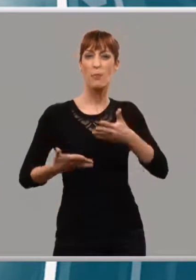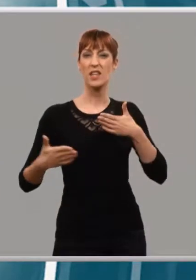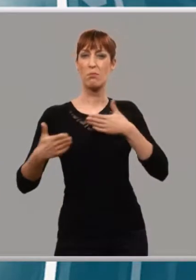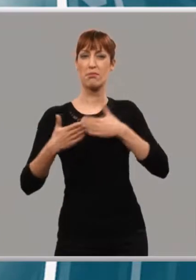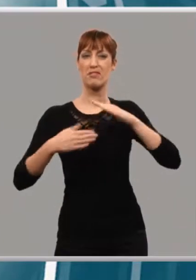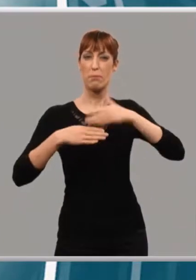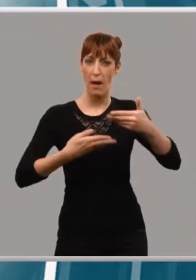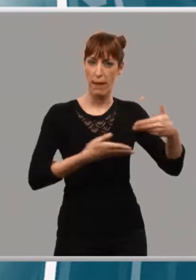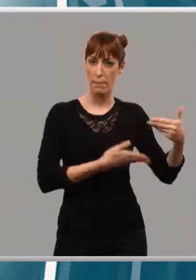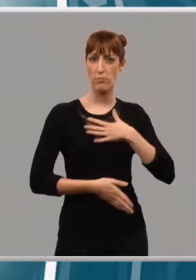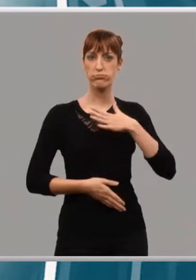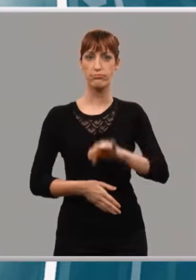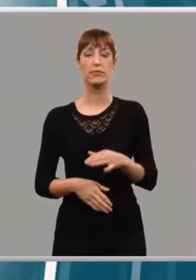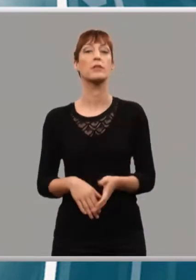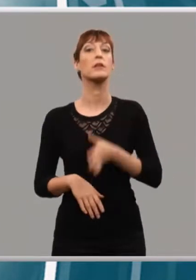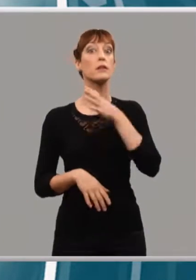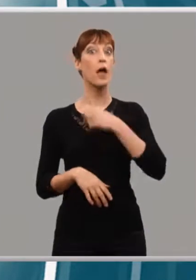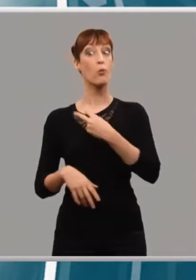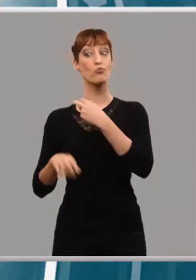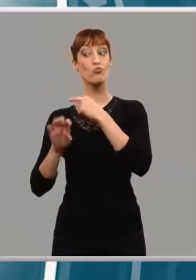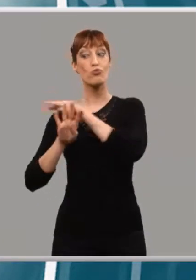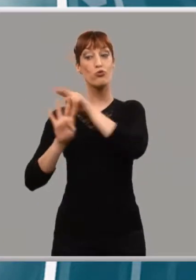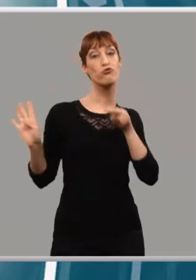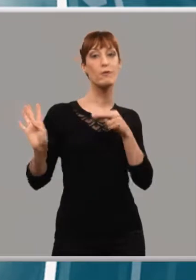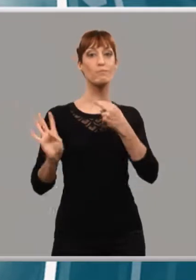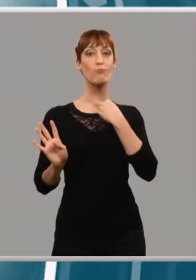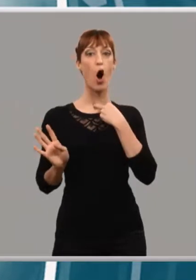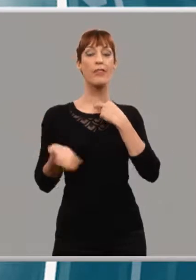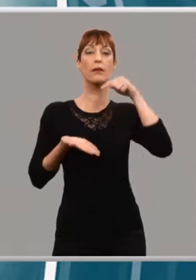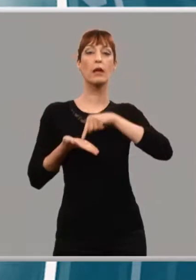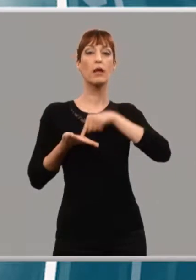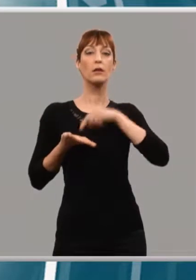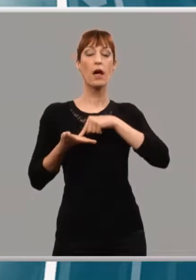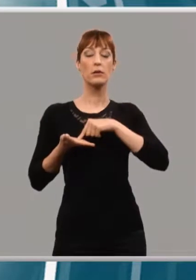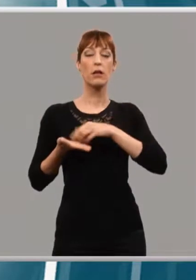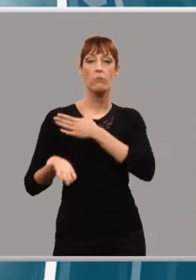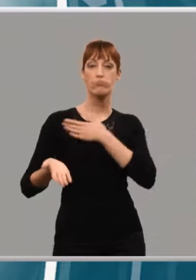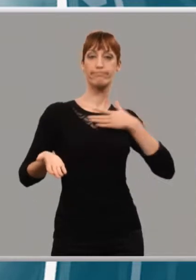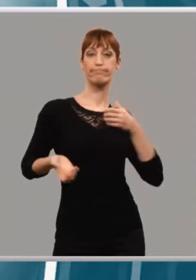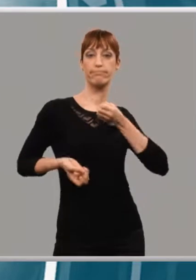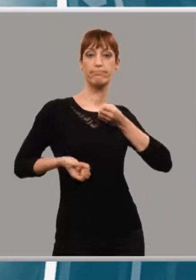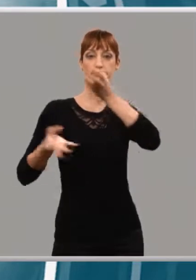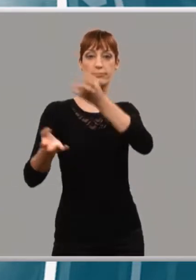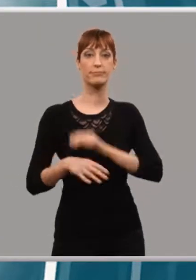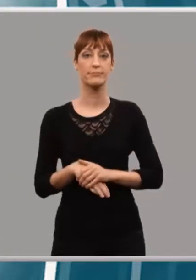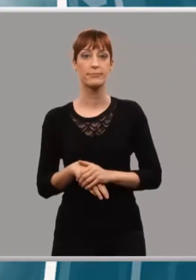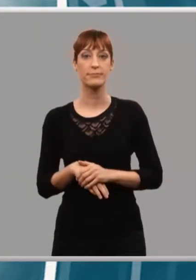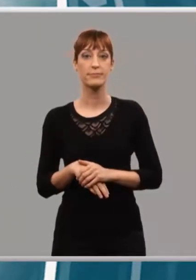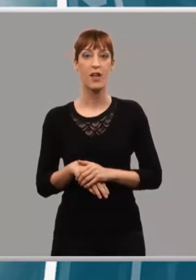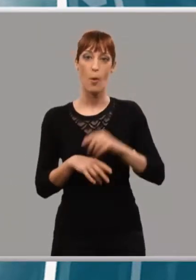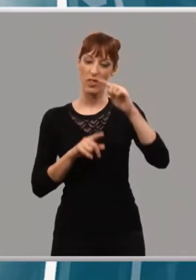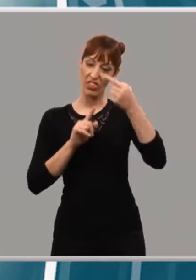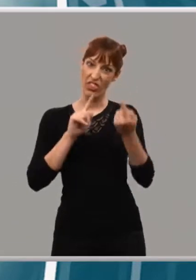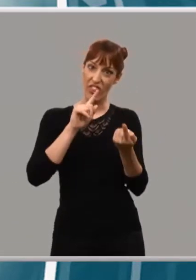alzado su voz para convertirse en protagonistas de sus propias reivindicaciones. Dar la vuelta, un